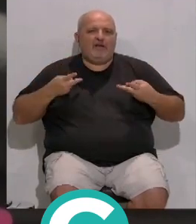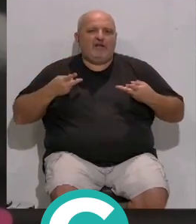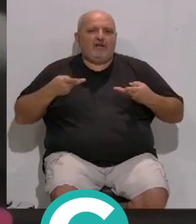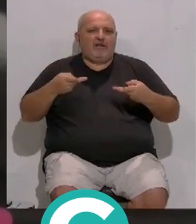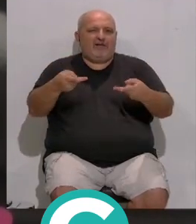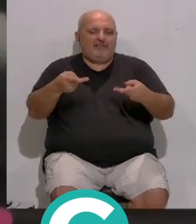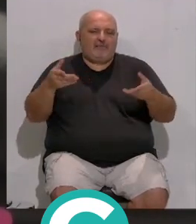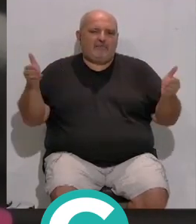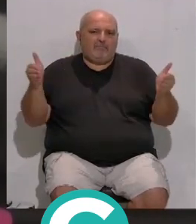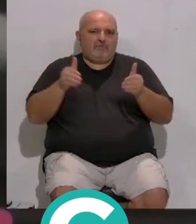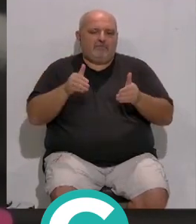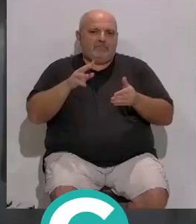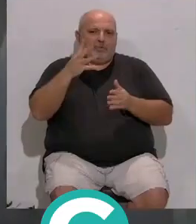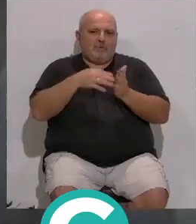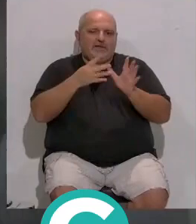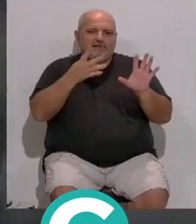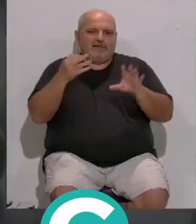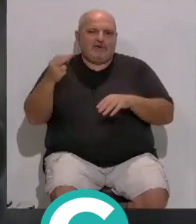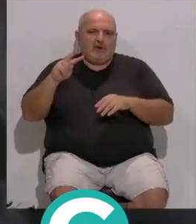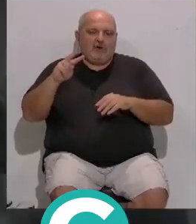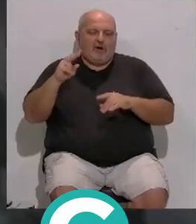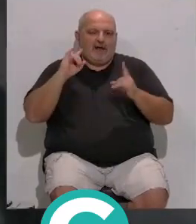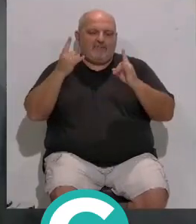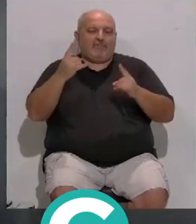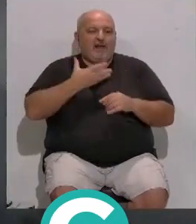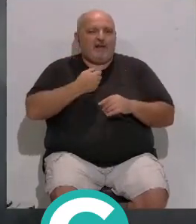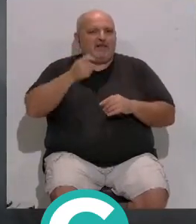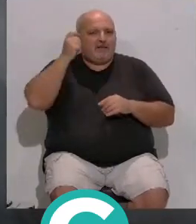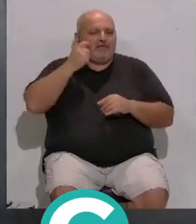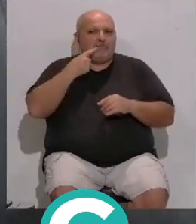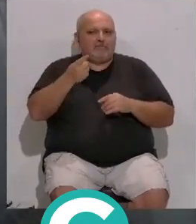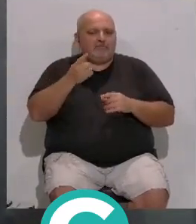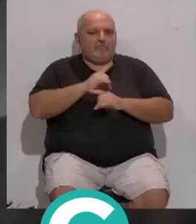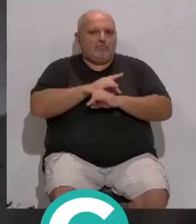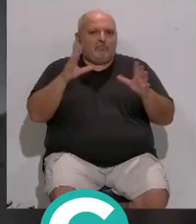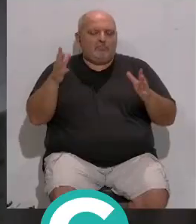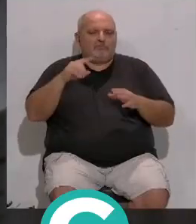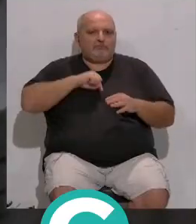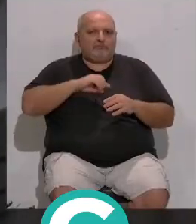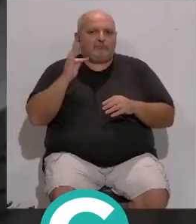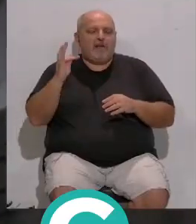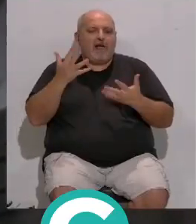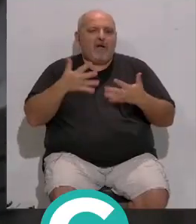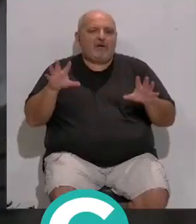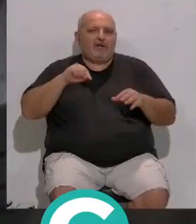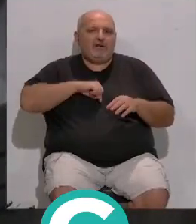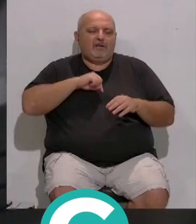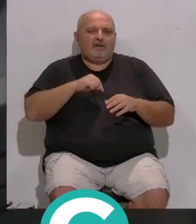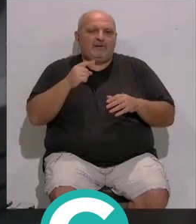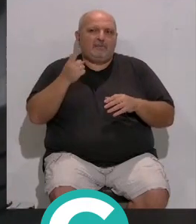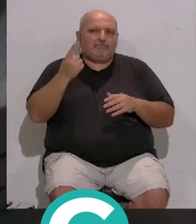.400 árboles. El alcalde José María González... ...ha saludado la puesta en funcionamiento... ...el tranvía aunque expresa sus